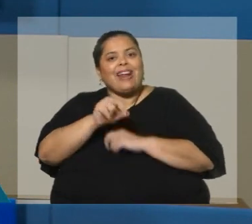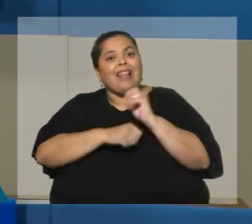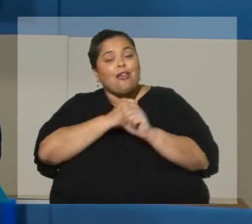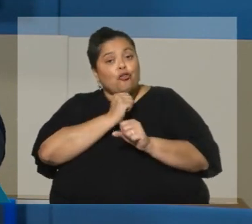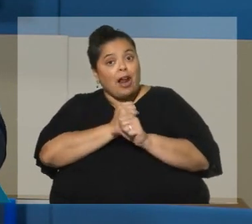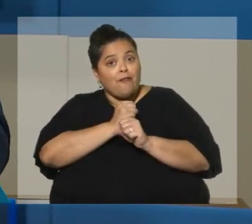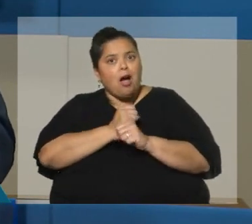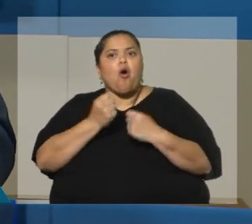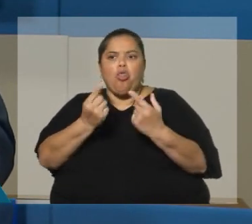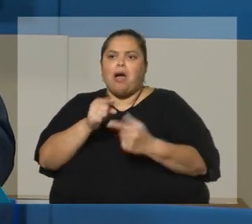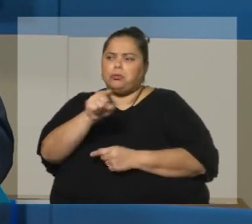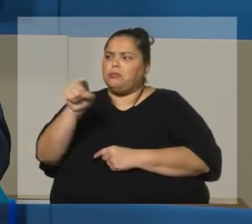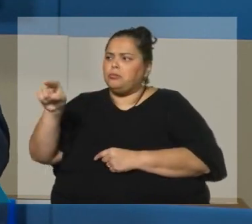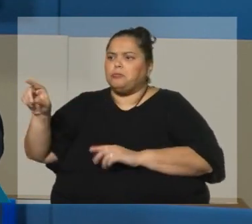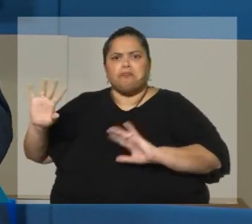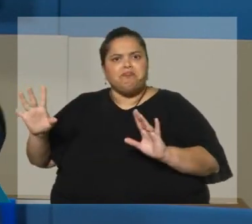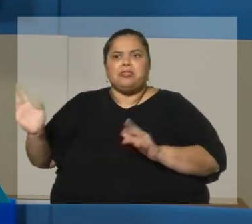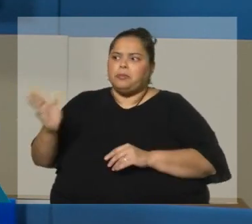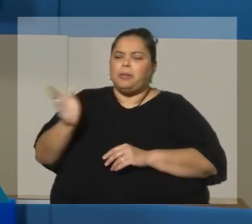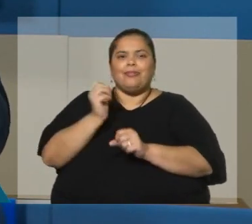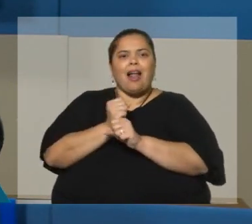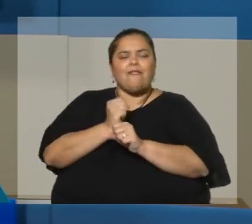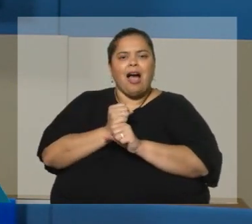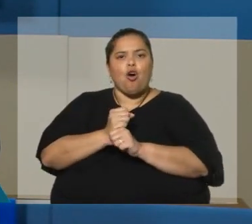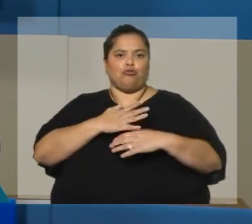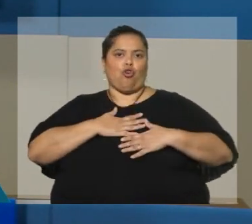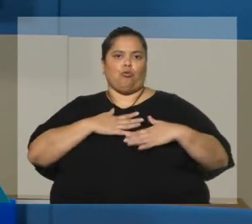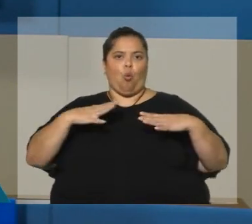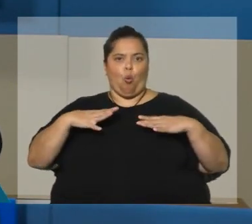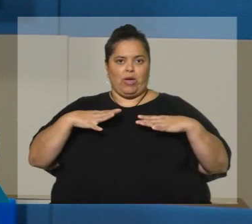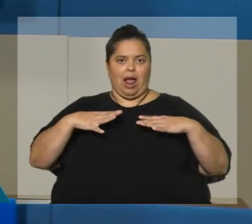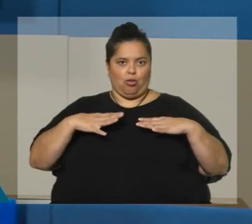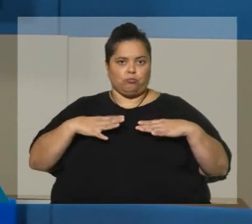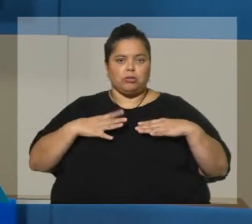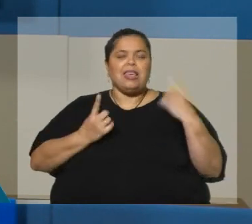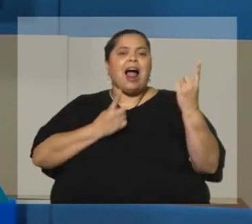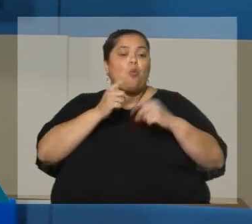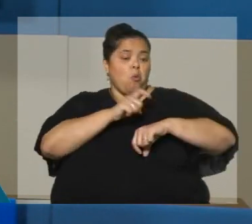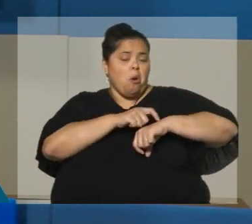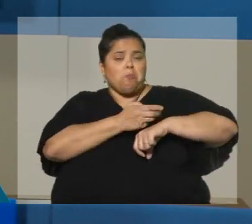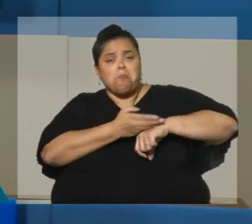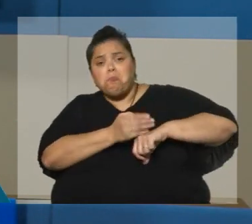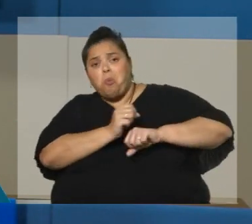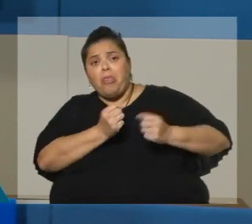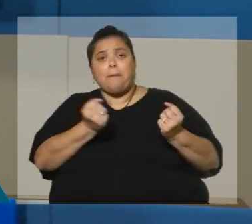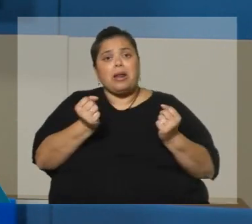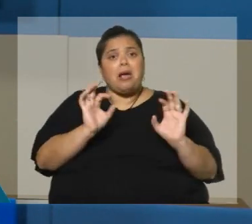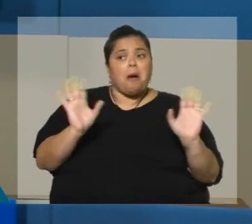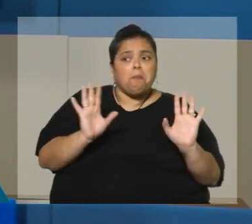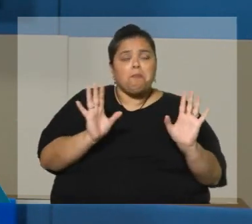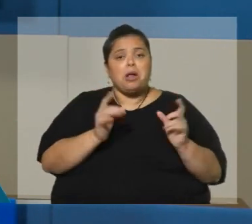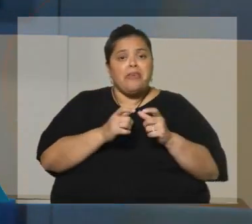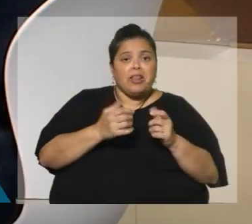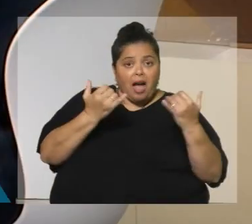él puede llegar a ser su propio administrador. O puede eventualmente hacer algunas horas de chofer si es lo que quiere y si tiene la libreta.